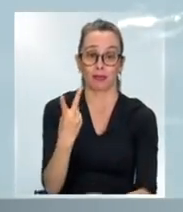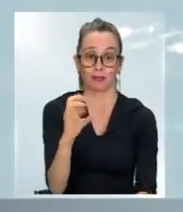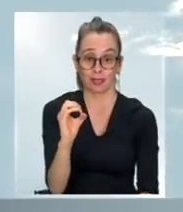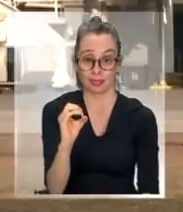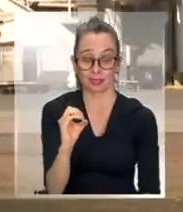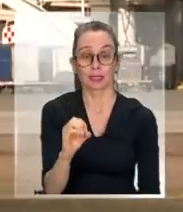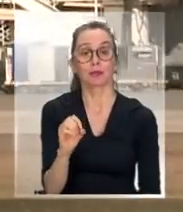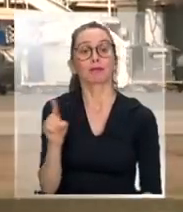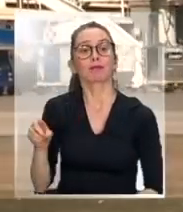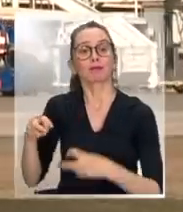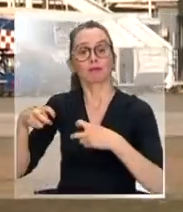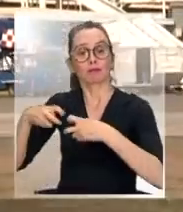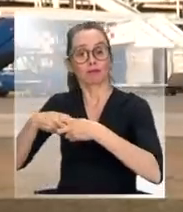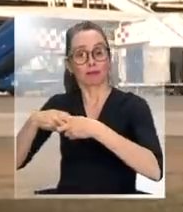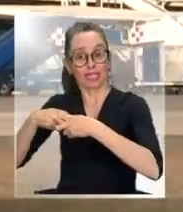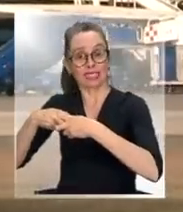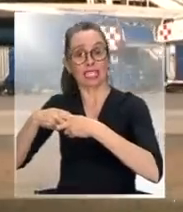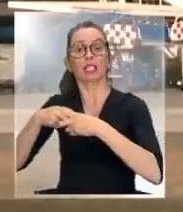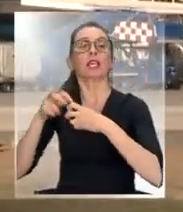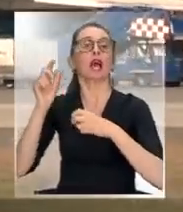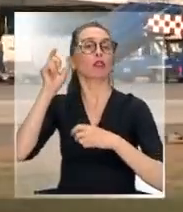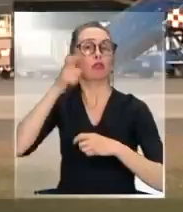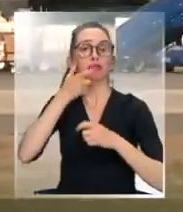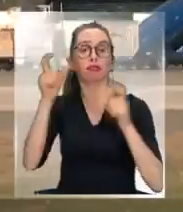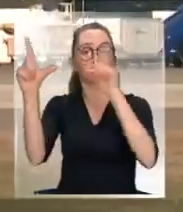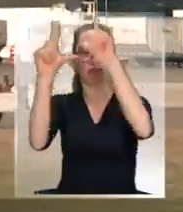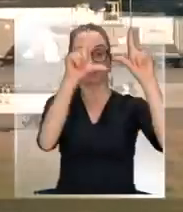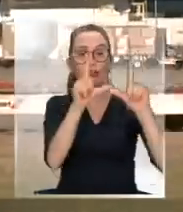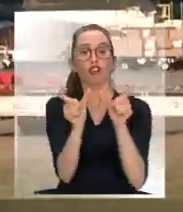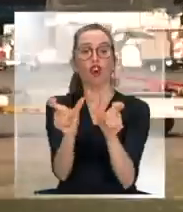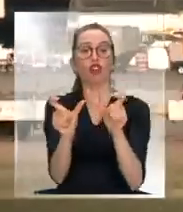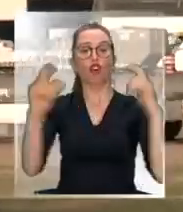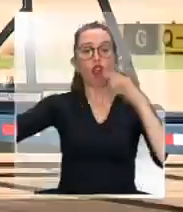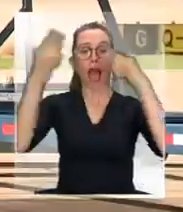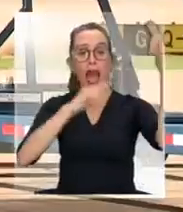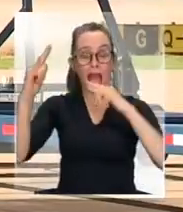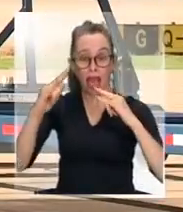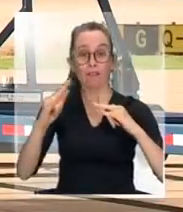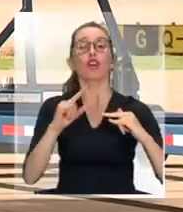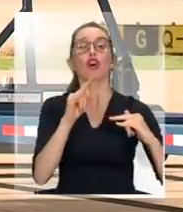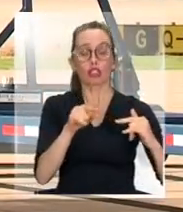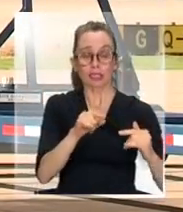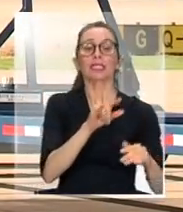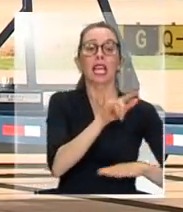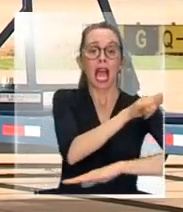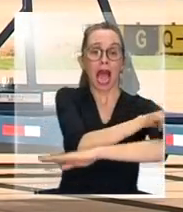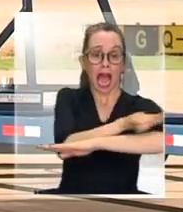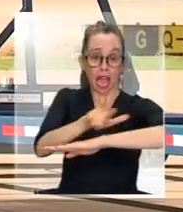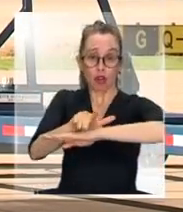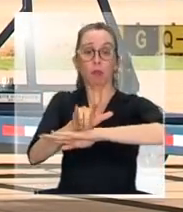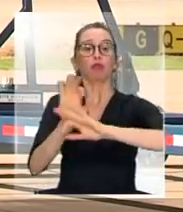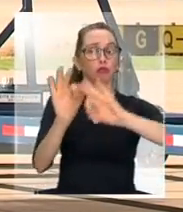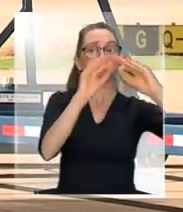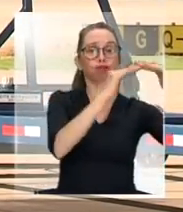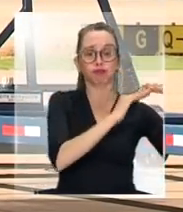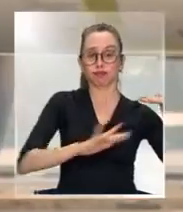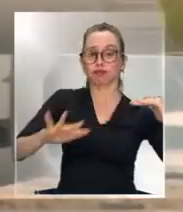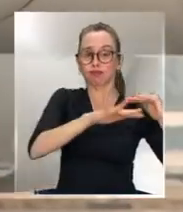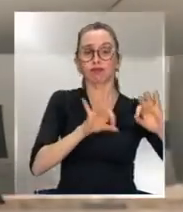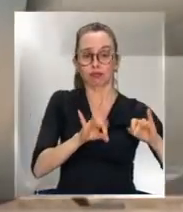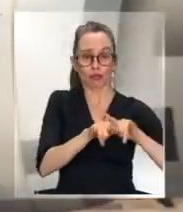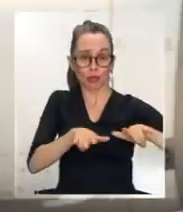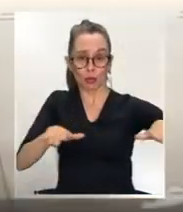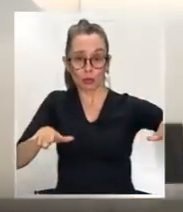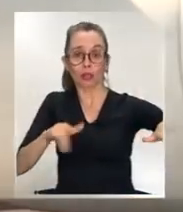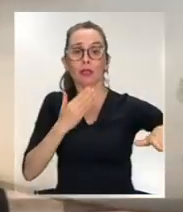Desde el Colegio de Controladores de Tránsito Aéreo advierten que no solo basta con implementar la infraestructura al interior del Arturo Merino Benítez, sino también